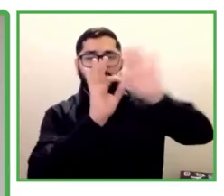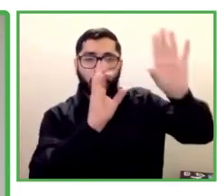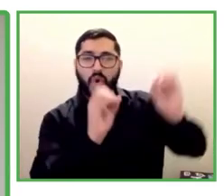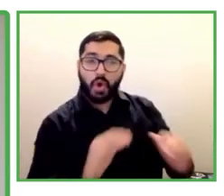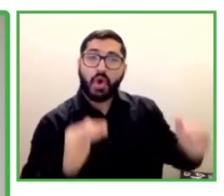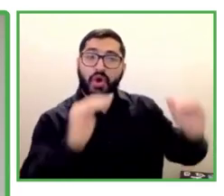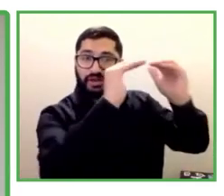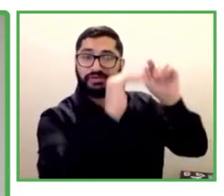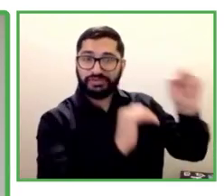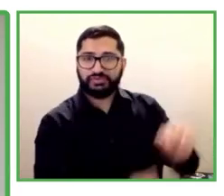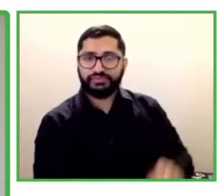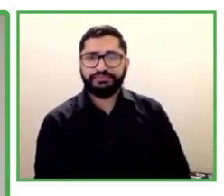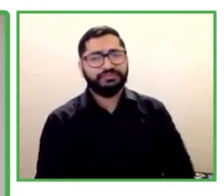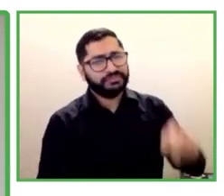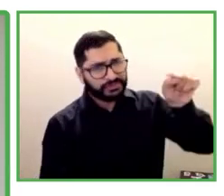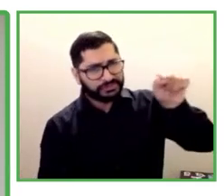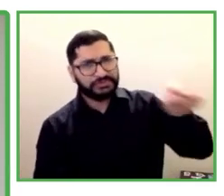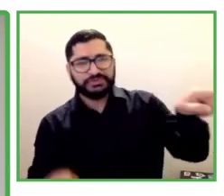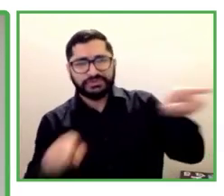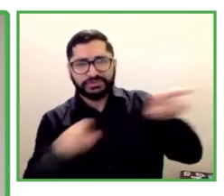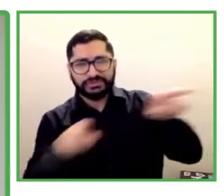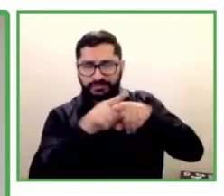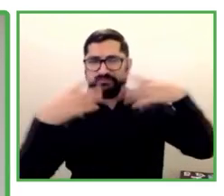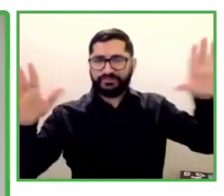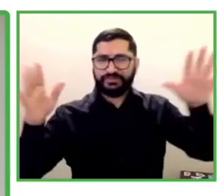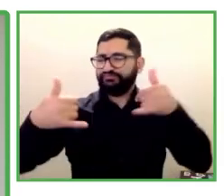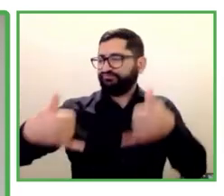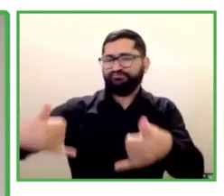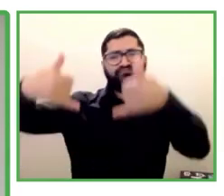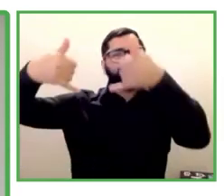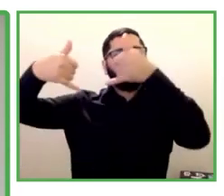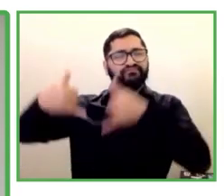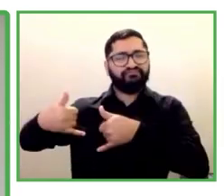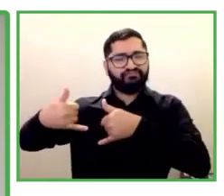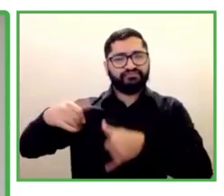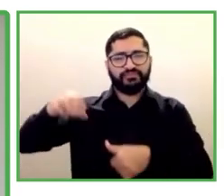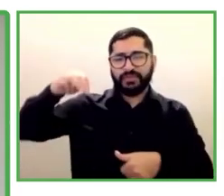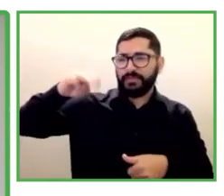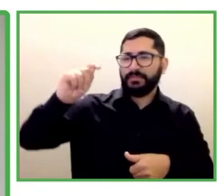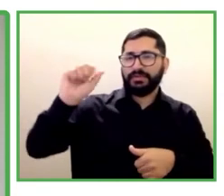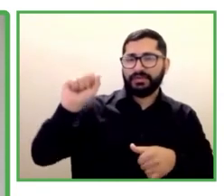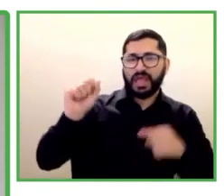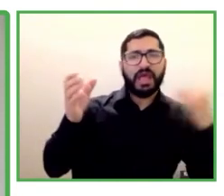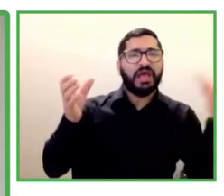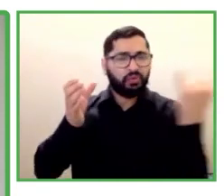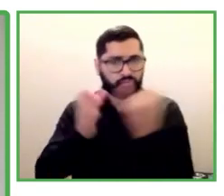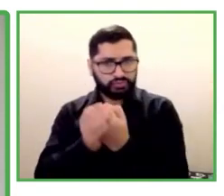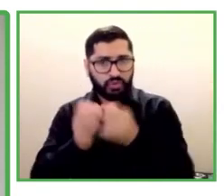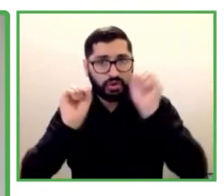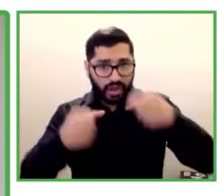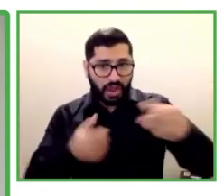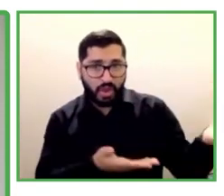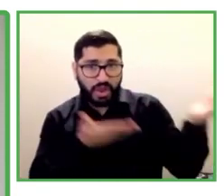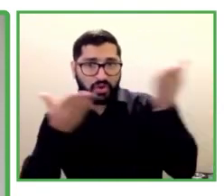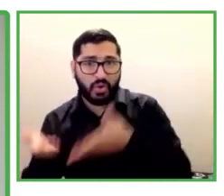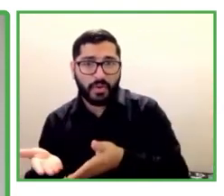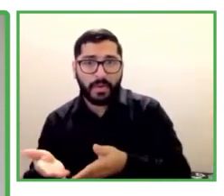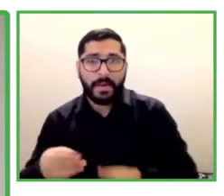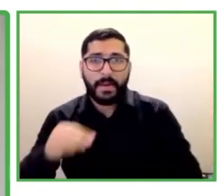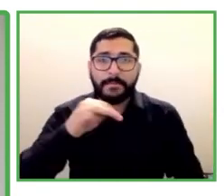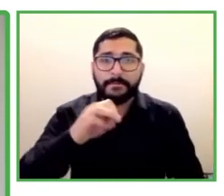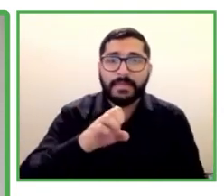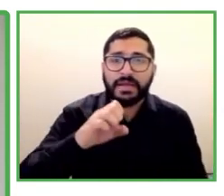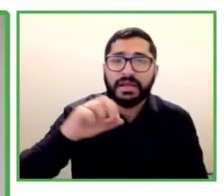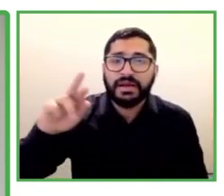ganado el premio de MIT de inclusión. Así que, Mira, estamos aquí para escuchar acerca de tu